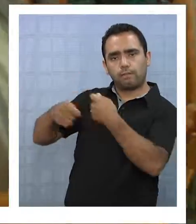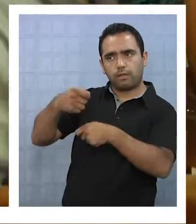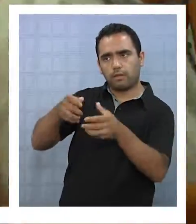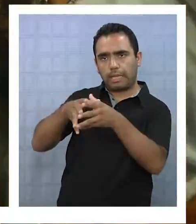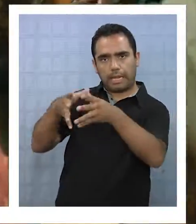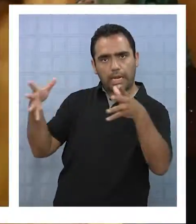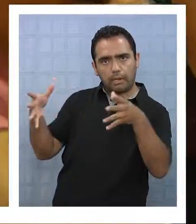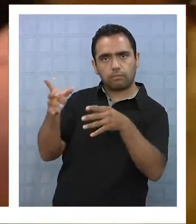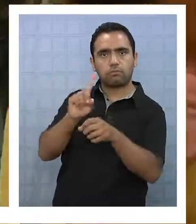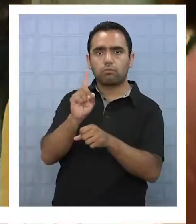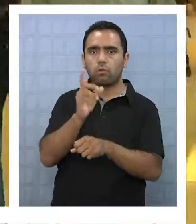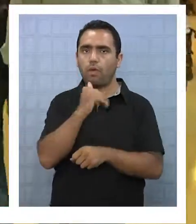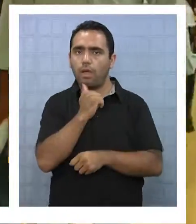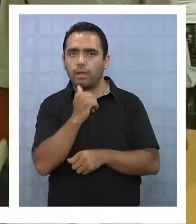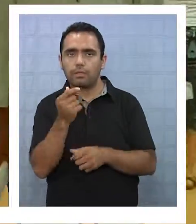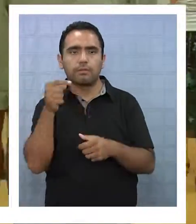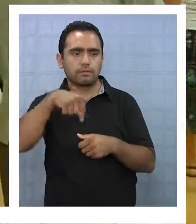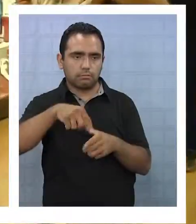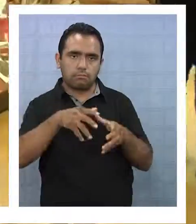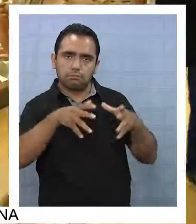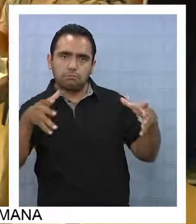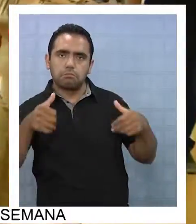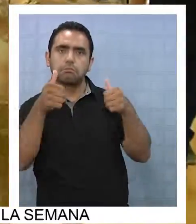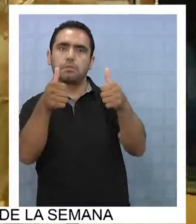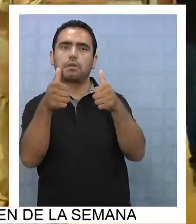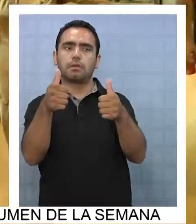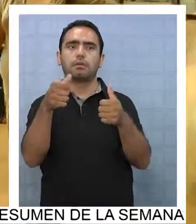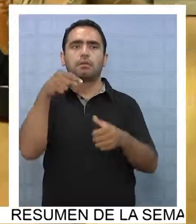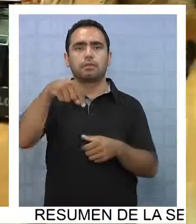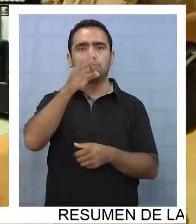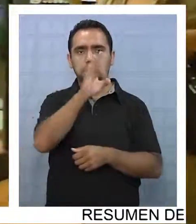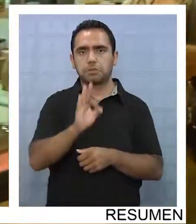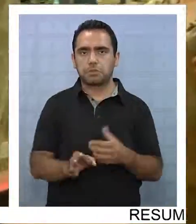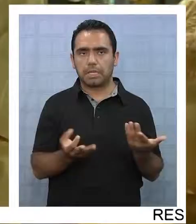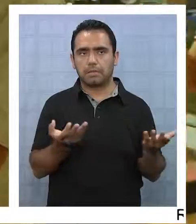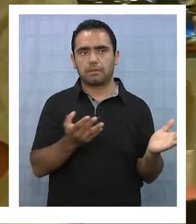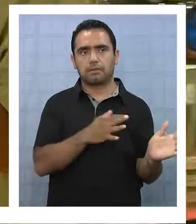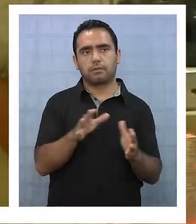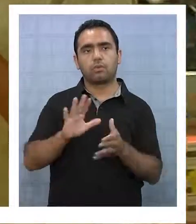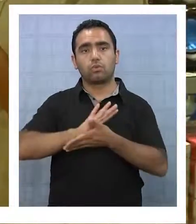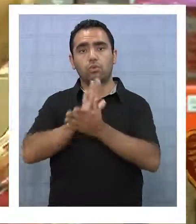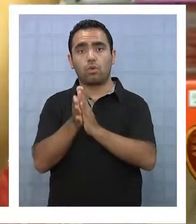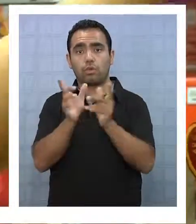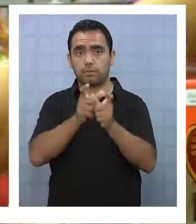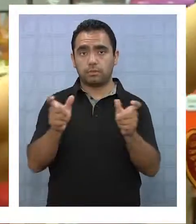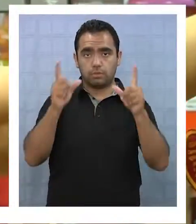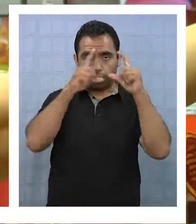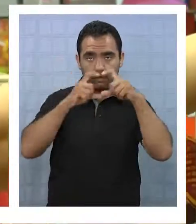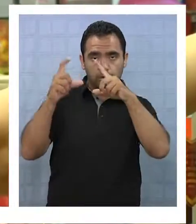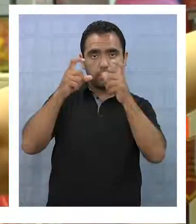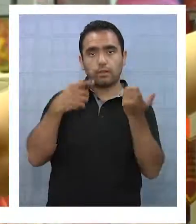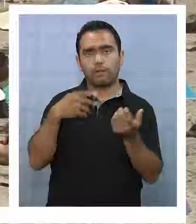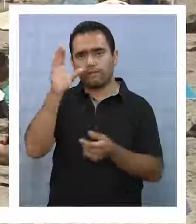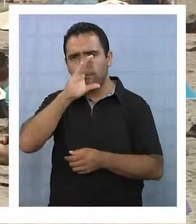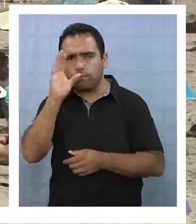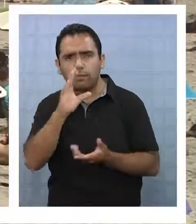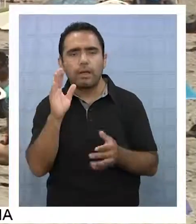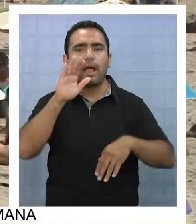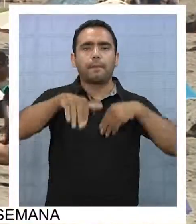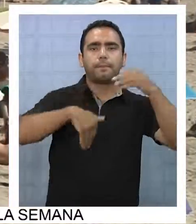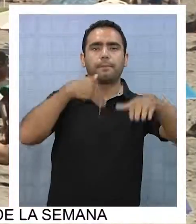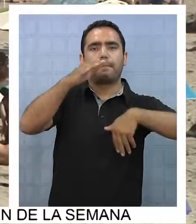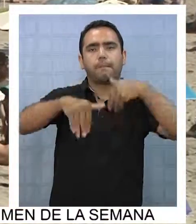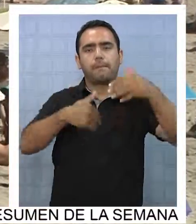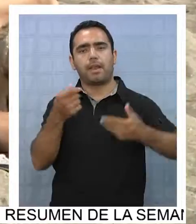de poder hablar de buenas cifras en este momento. Todos los turistas vienen buscando principalmente las playas de